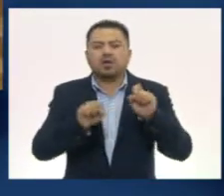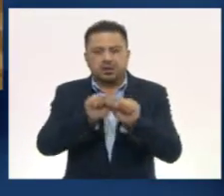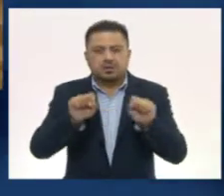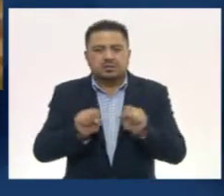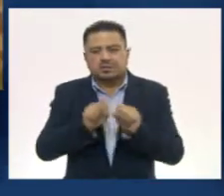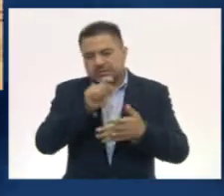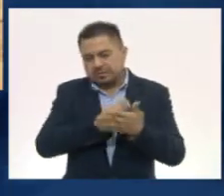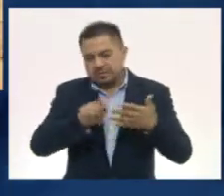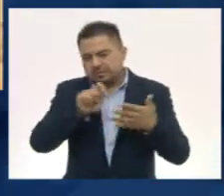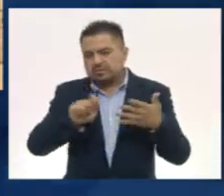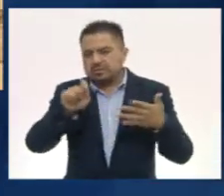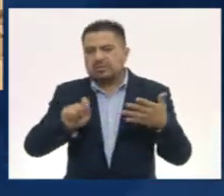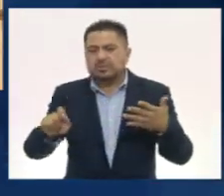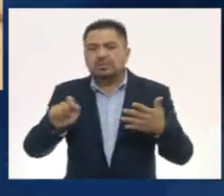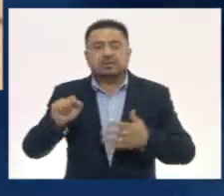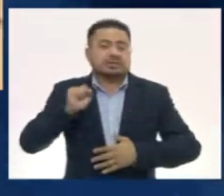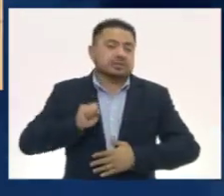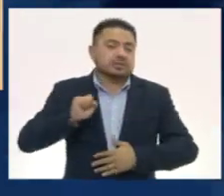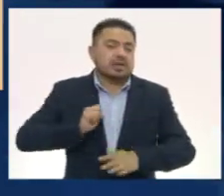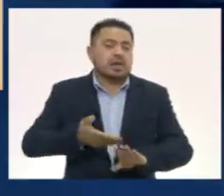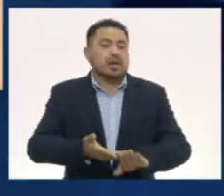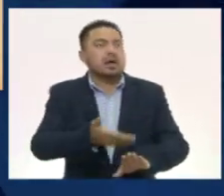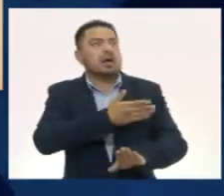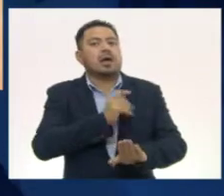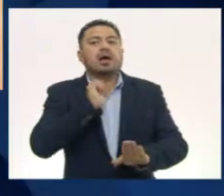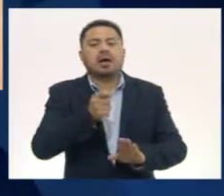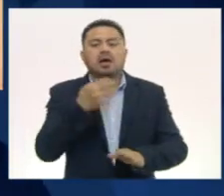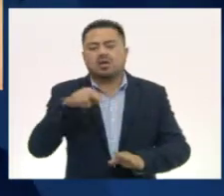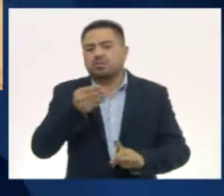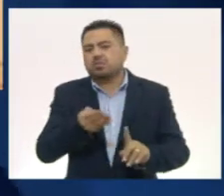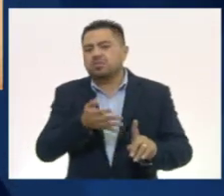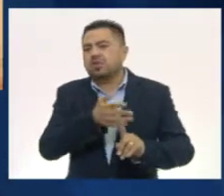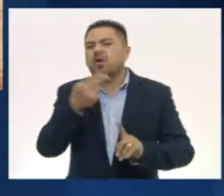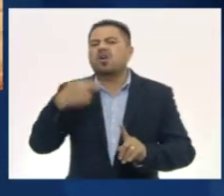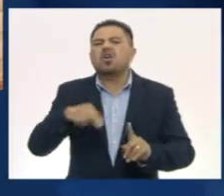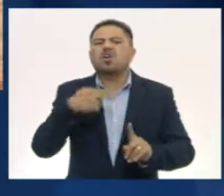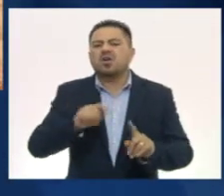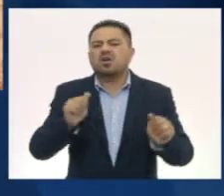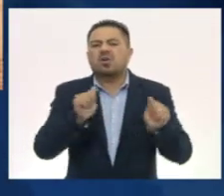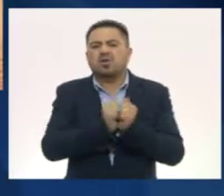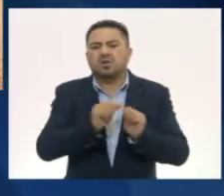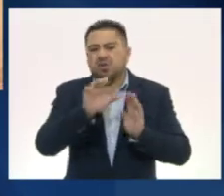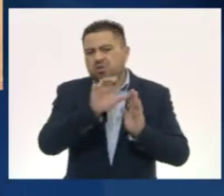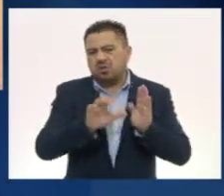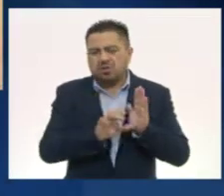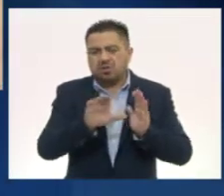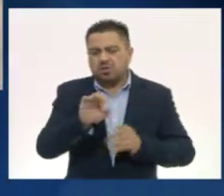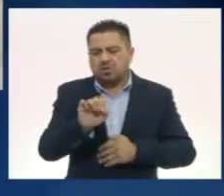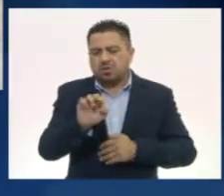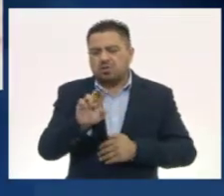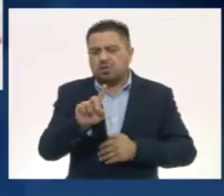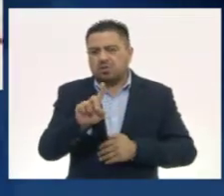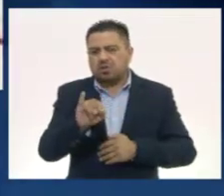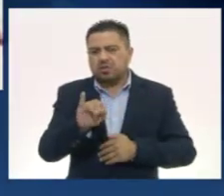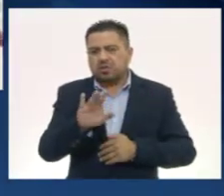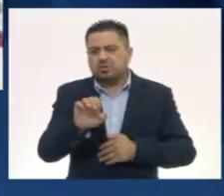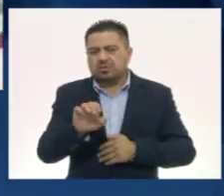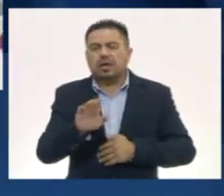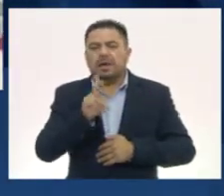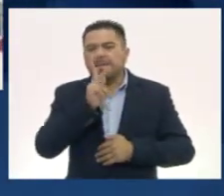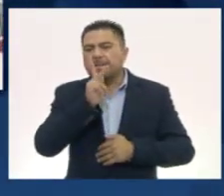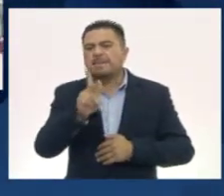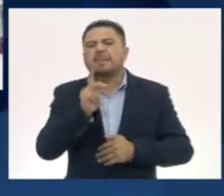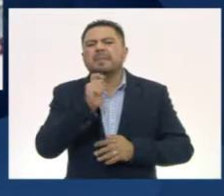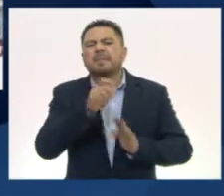de escritura nativa y desde el siglo pasado se han denominado con el nombre de códices. La